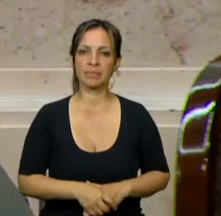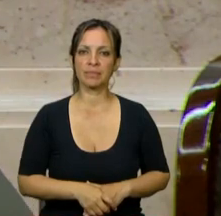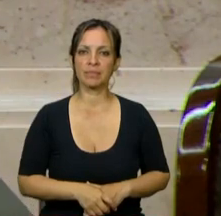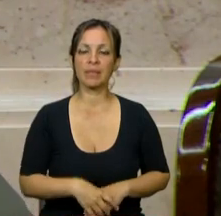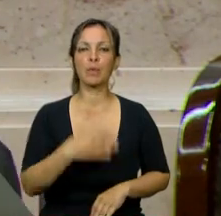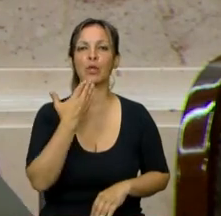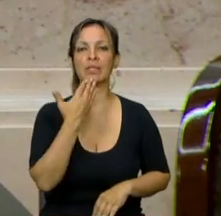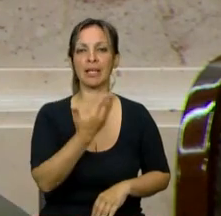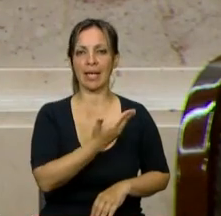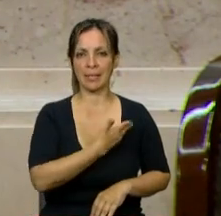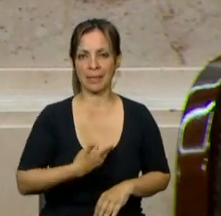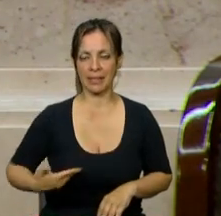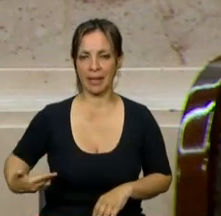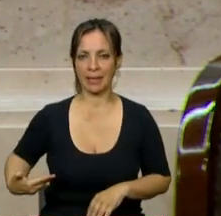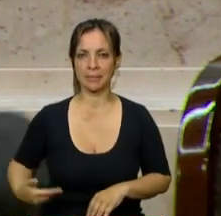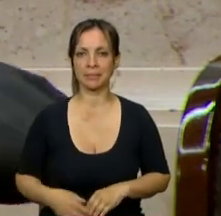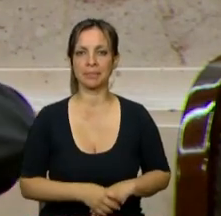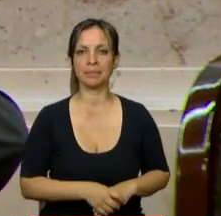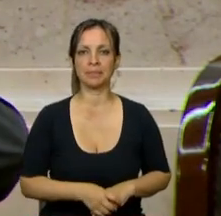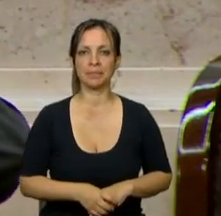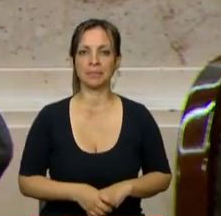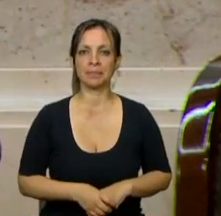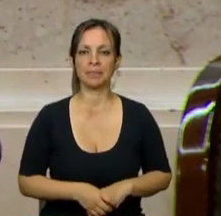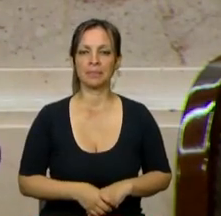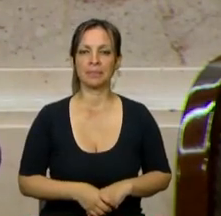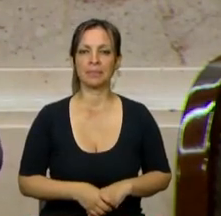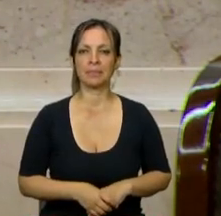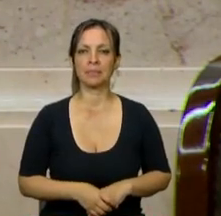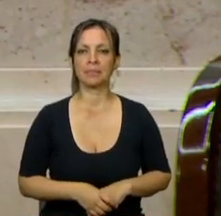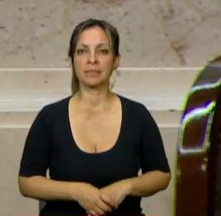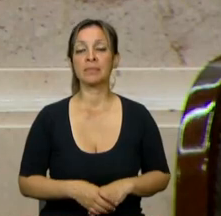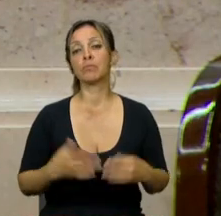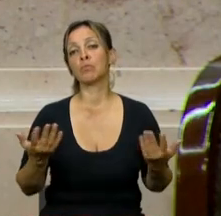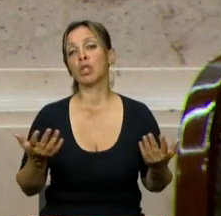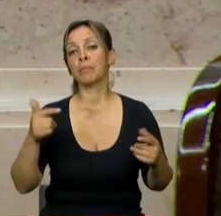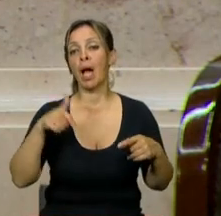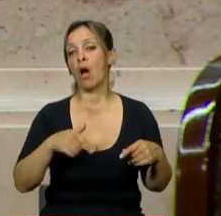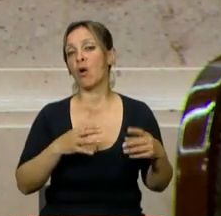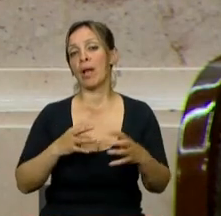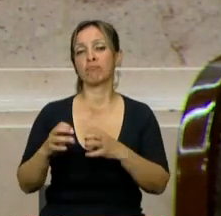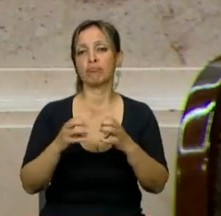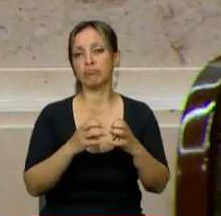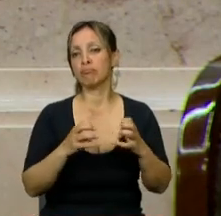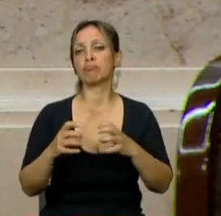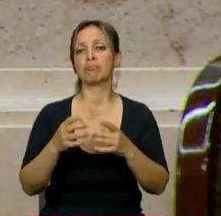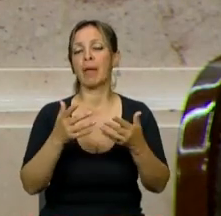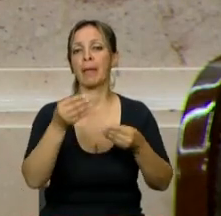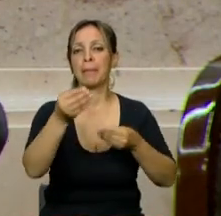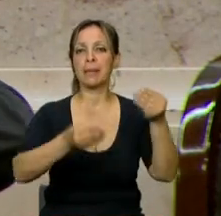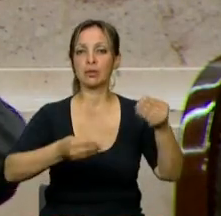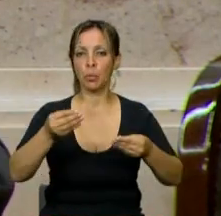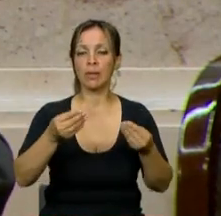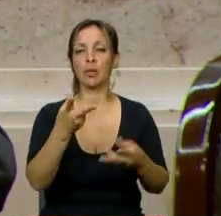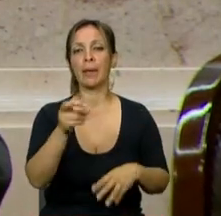Gracias, Presidente. Llegamos a esta discusión del presupuesto 2023